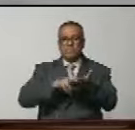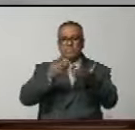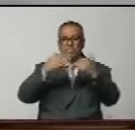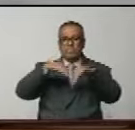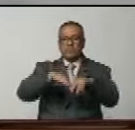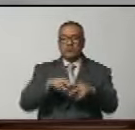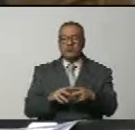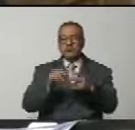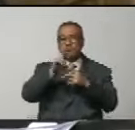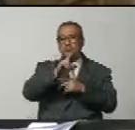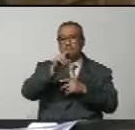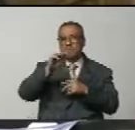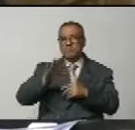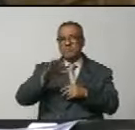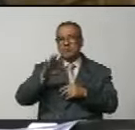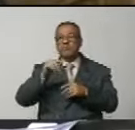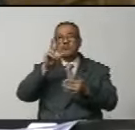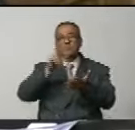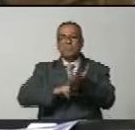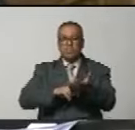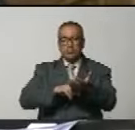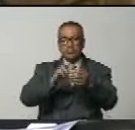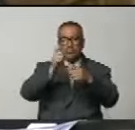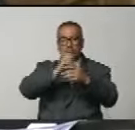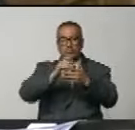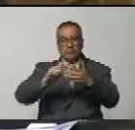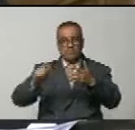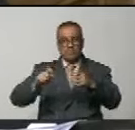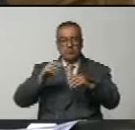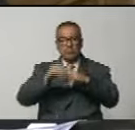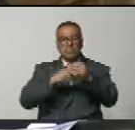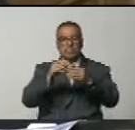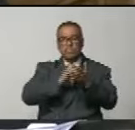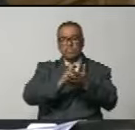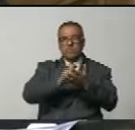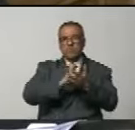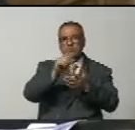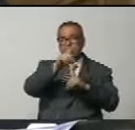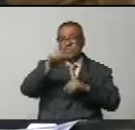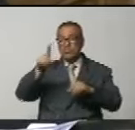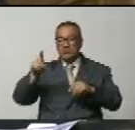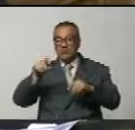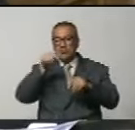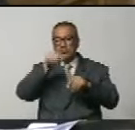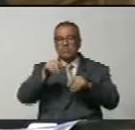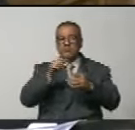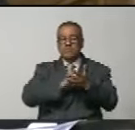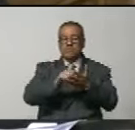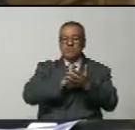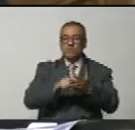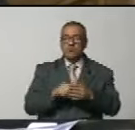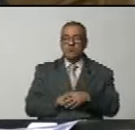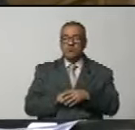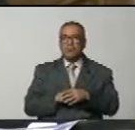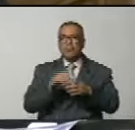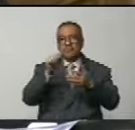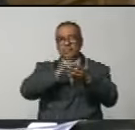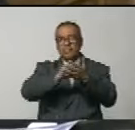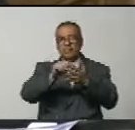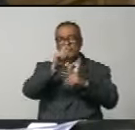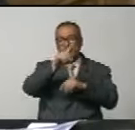siguiente vigésimo quinto se sugiere aprobar con modificación el contenido del artículo 11 quedando redactado en los siguientes términos